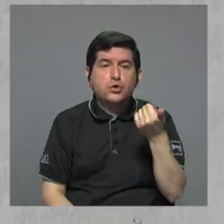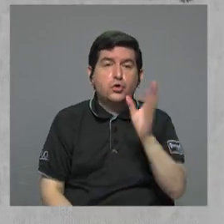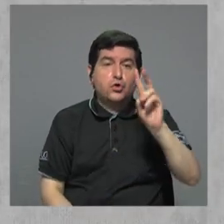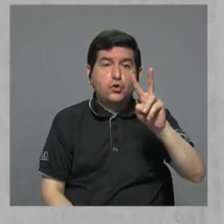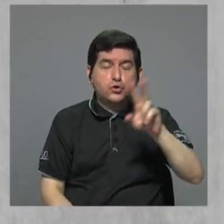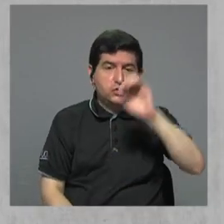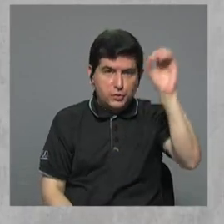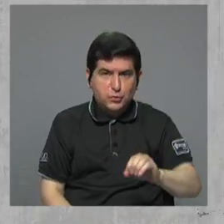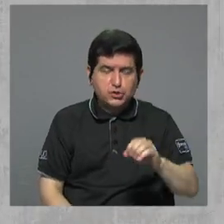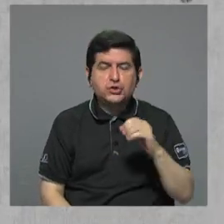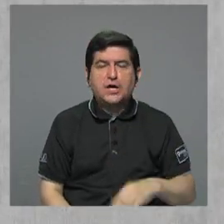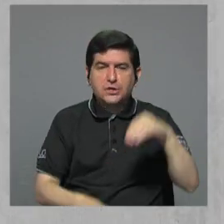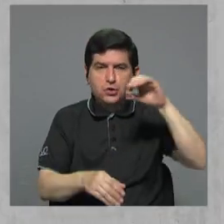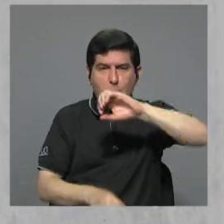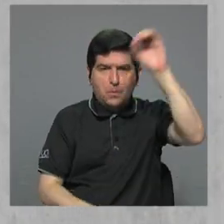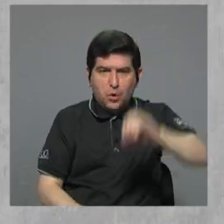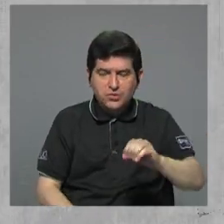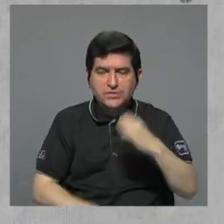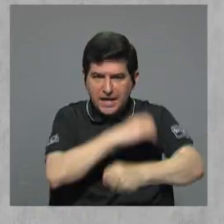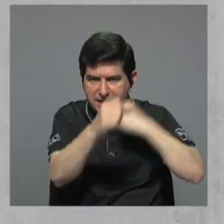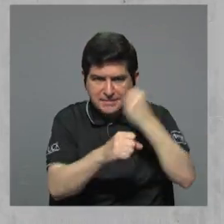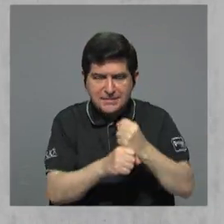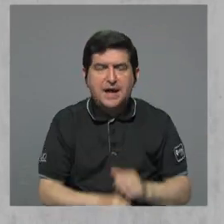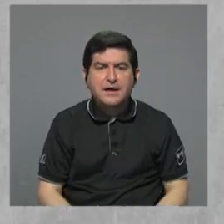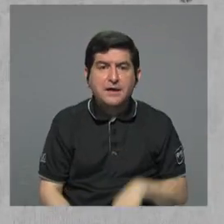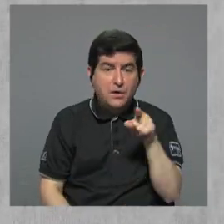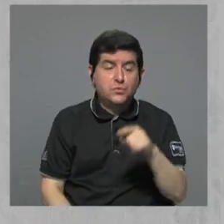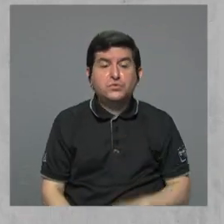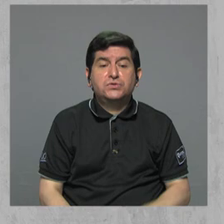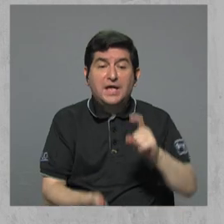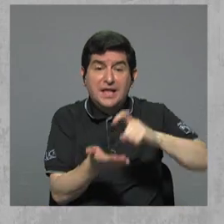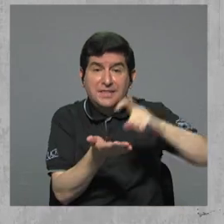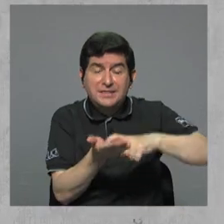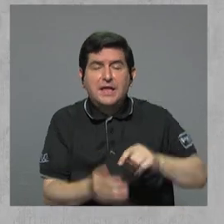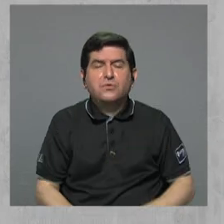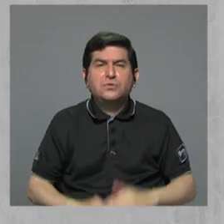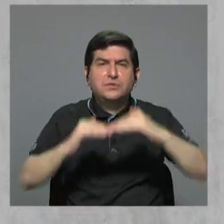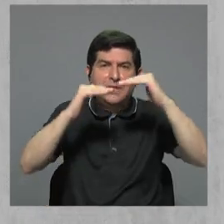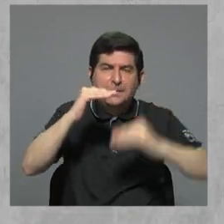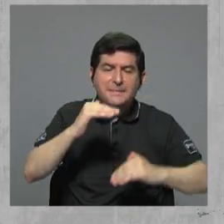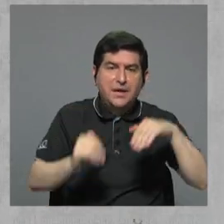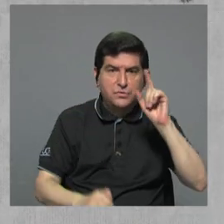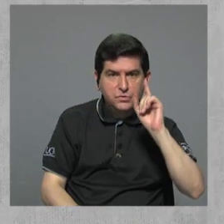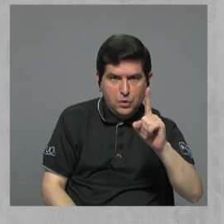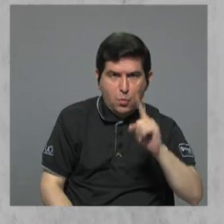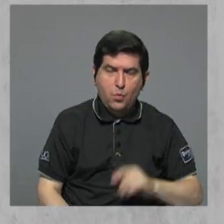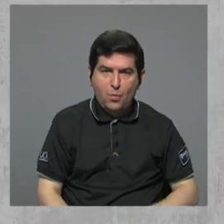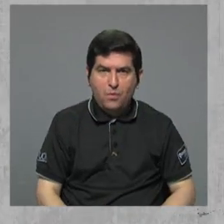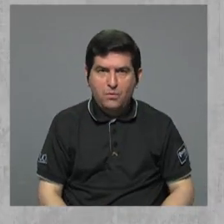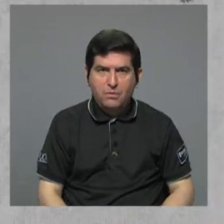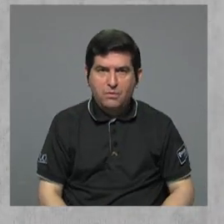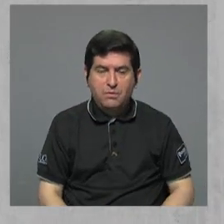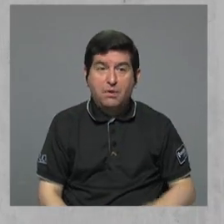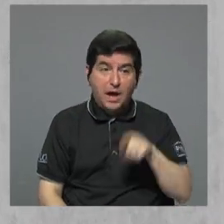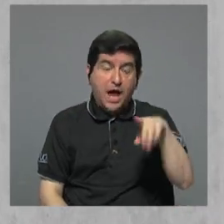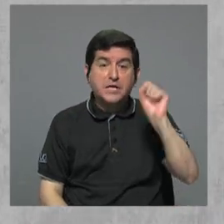de interés anual, cuando tenés una inflación interrenal que el año pasado cerró por debajo de uno, ahí sí hay gente que está haciendo clavos